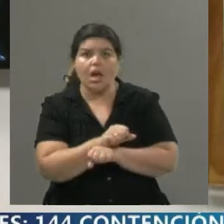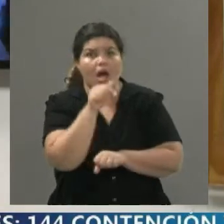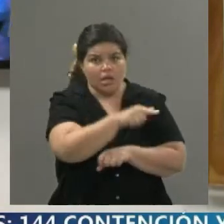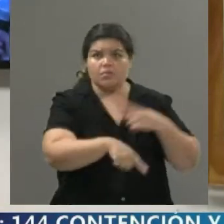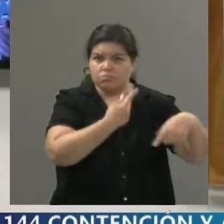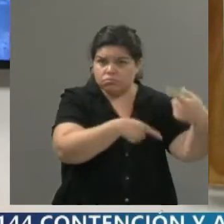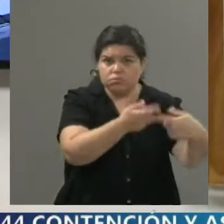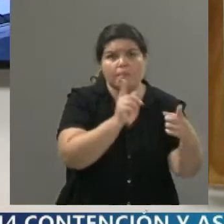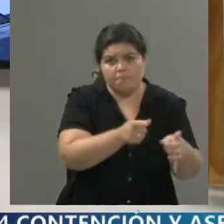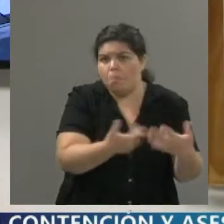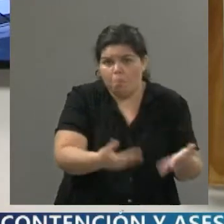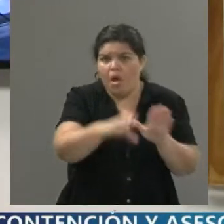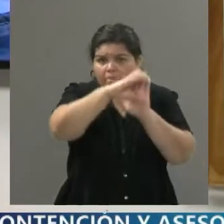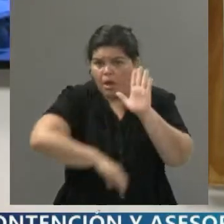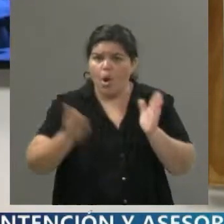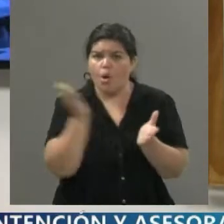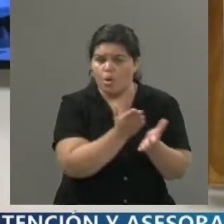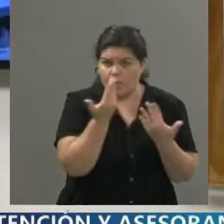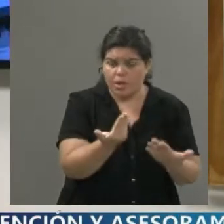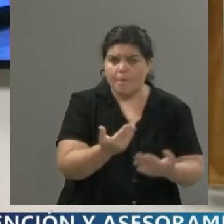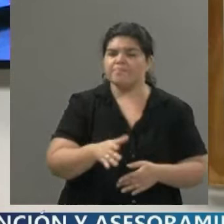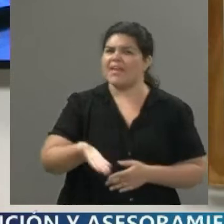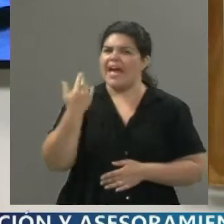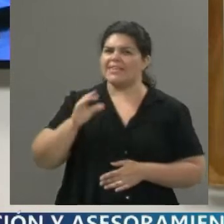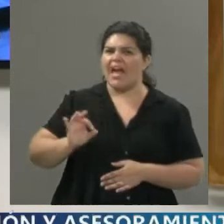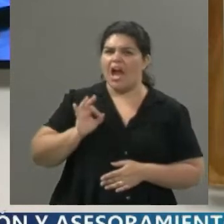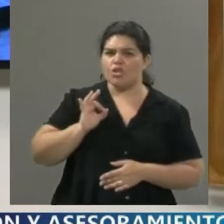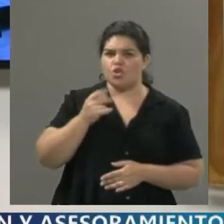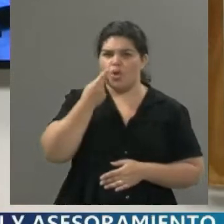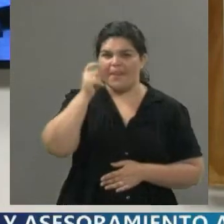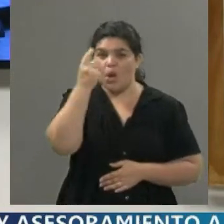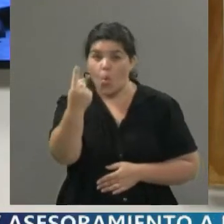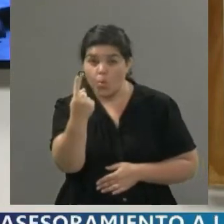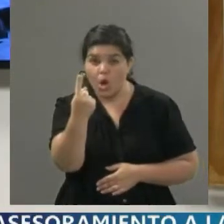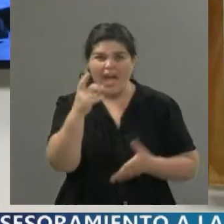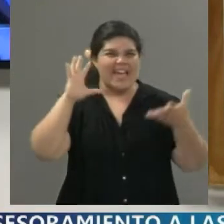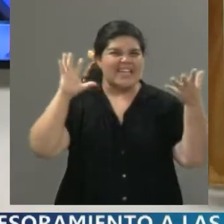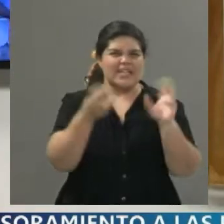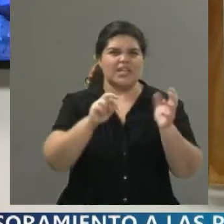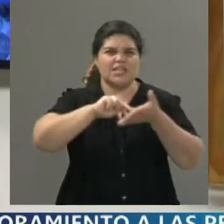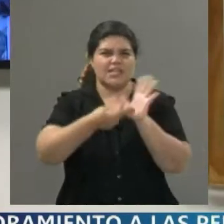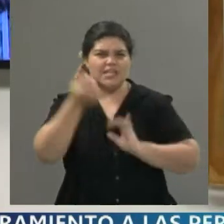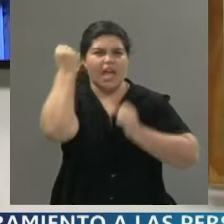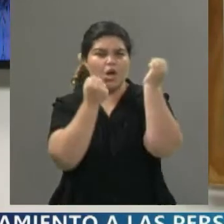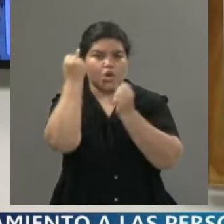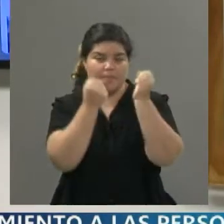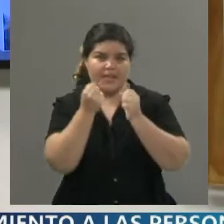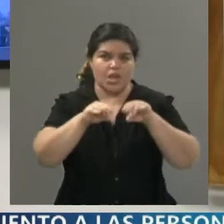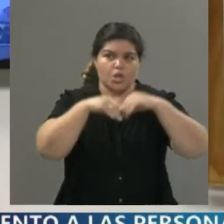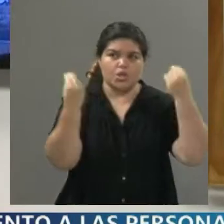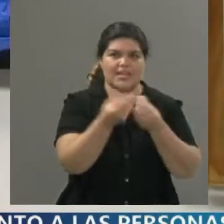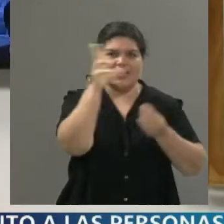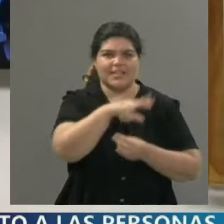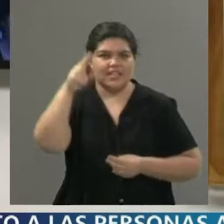años de lo que fue la crisis económica del 2001, en donde creo que fue una muestra más que obvia, 39 civiles